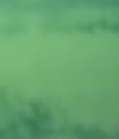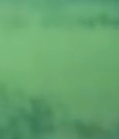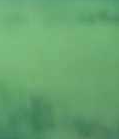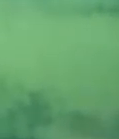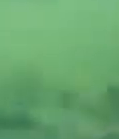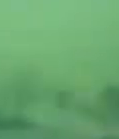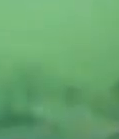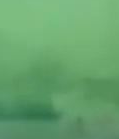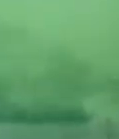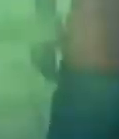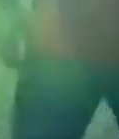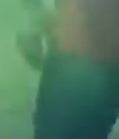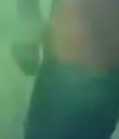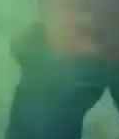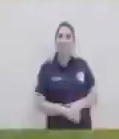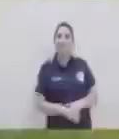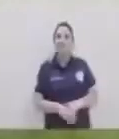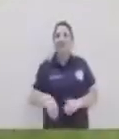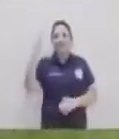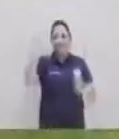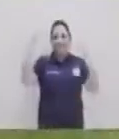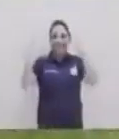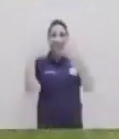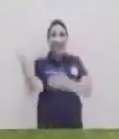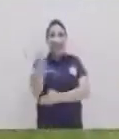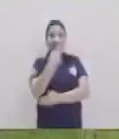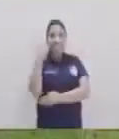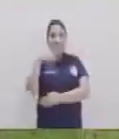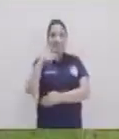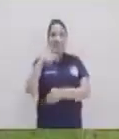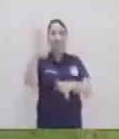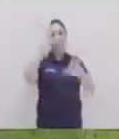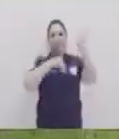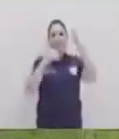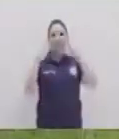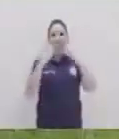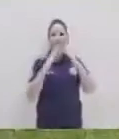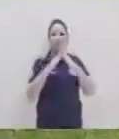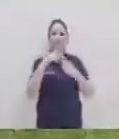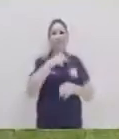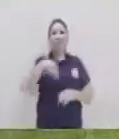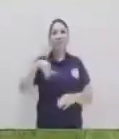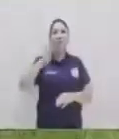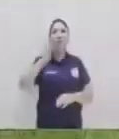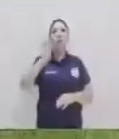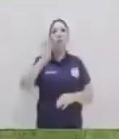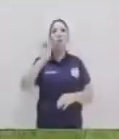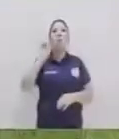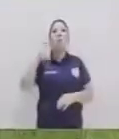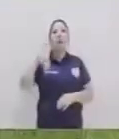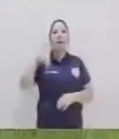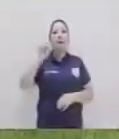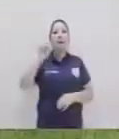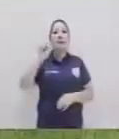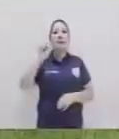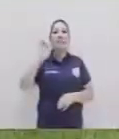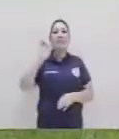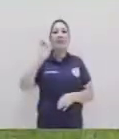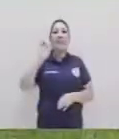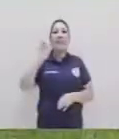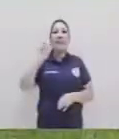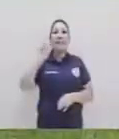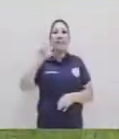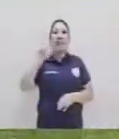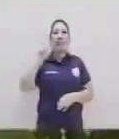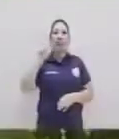educación física saludos chicos estamos en un segmento más de aprende en casa mi nombre es Wenceslao Cos el día de